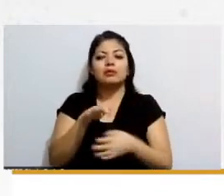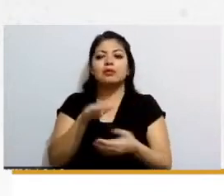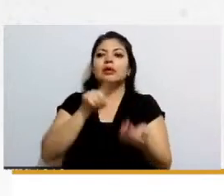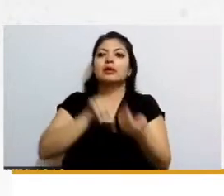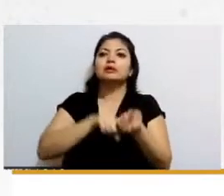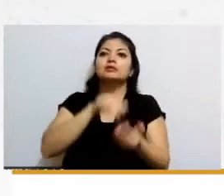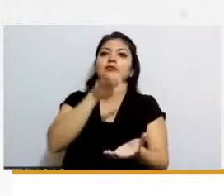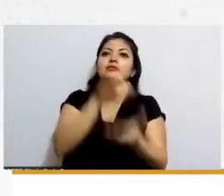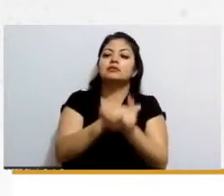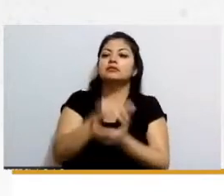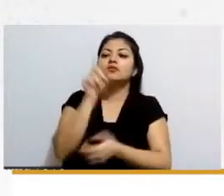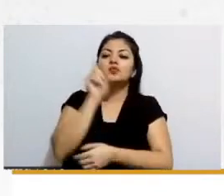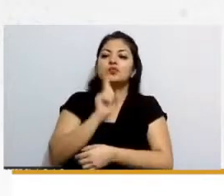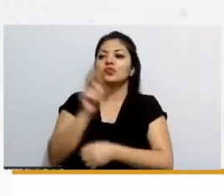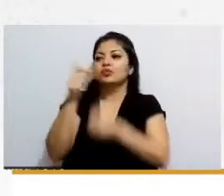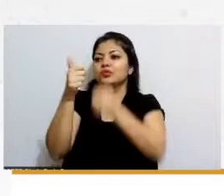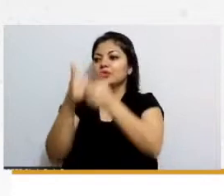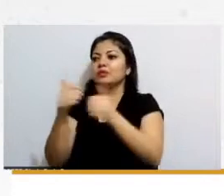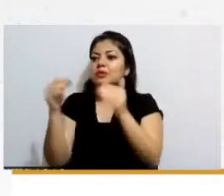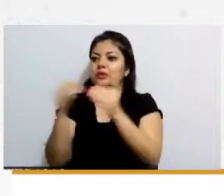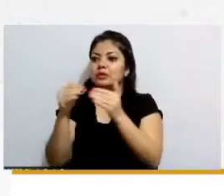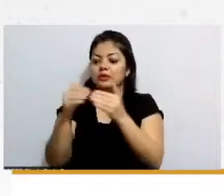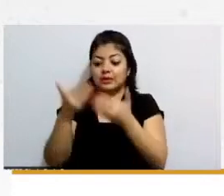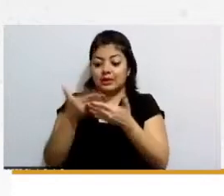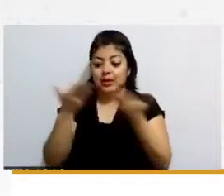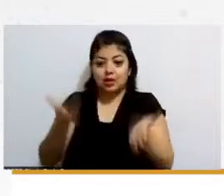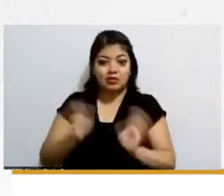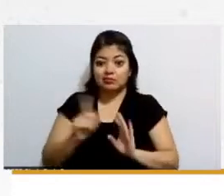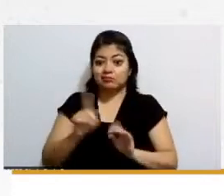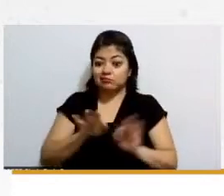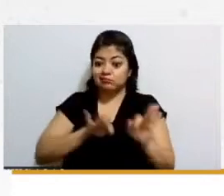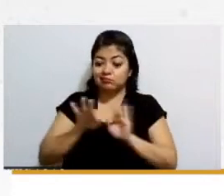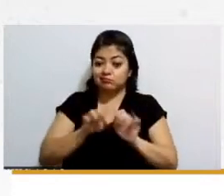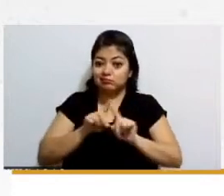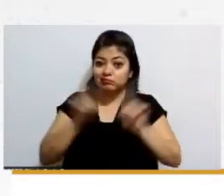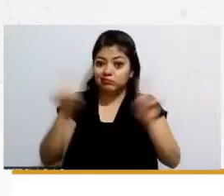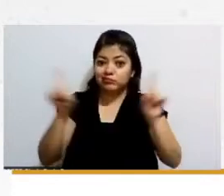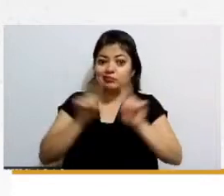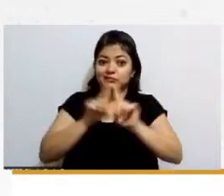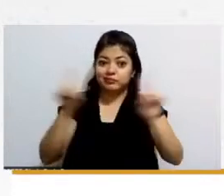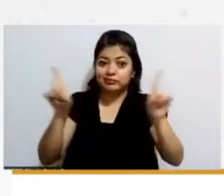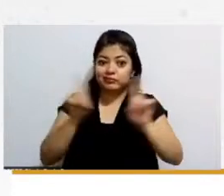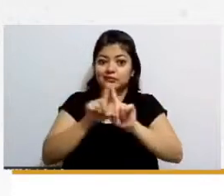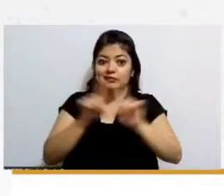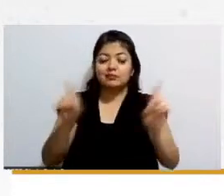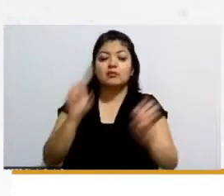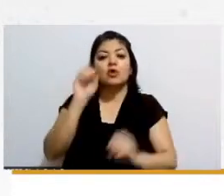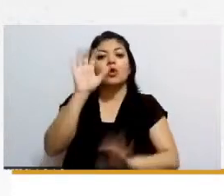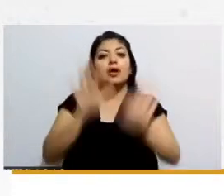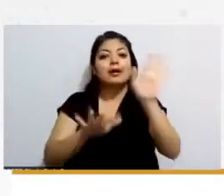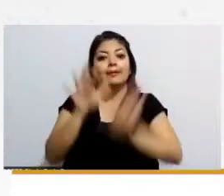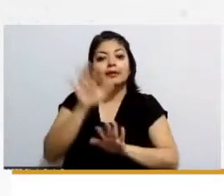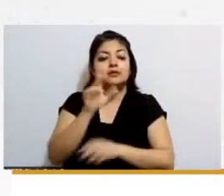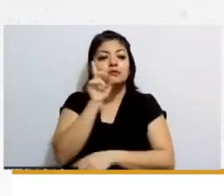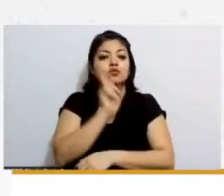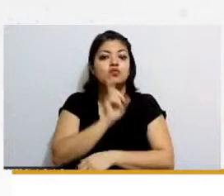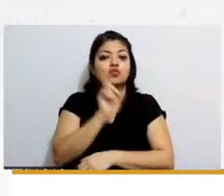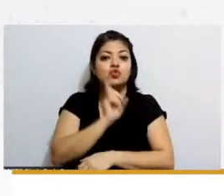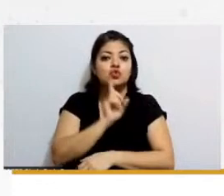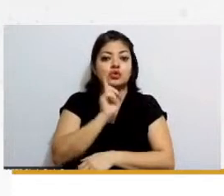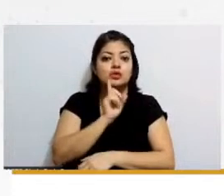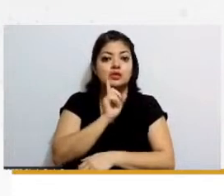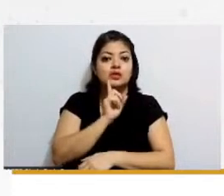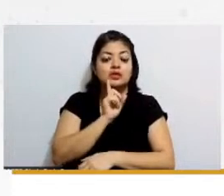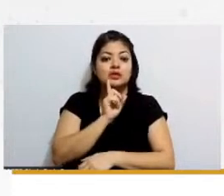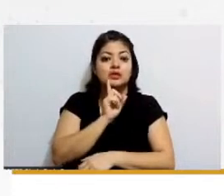en casa y ahorita ya evolucionamos y son ambos los que están o a veces en ocasiones la mujer es la que está con